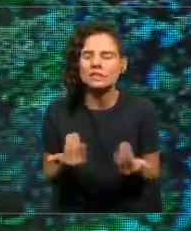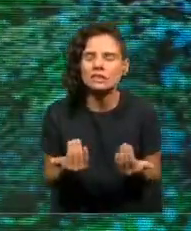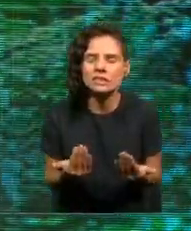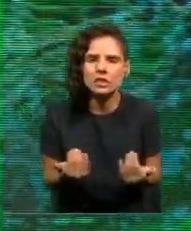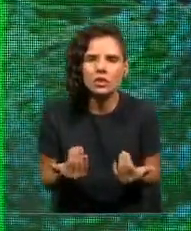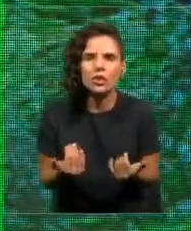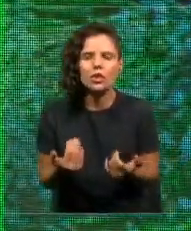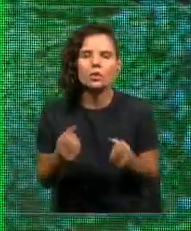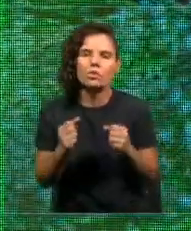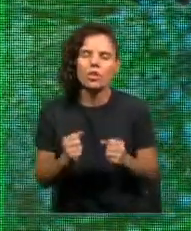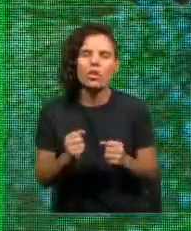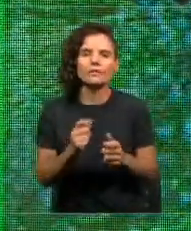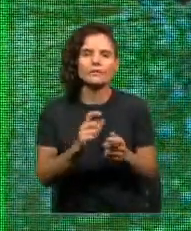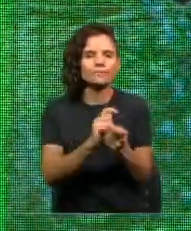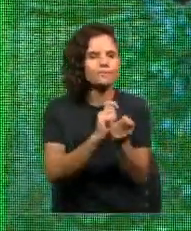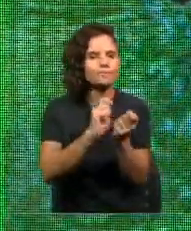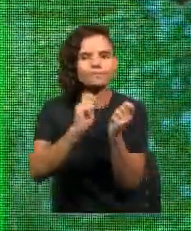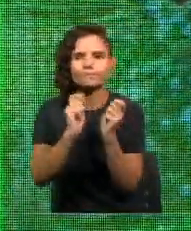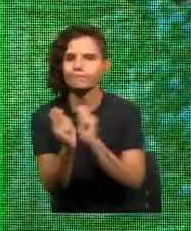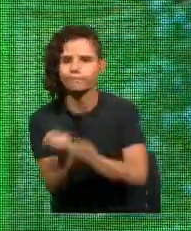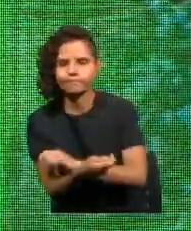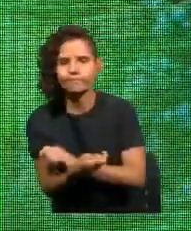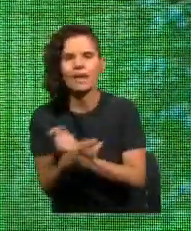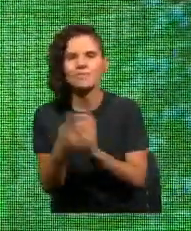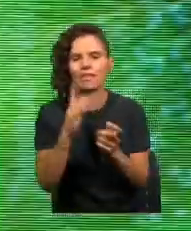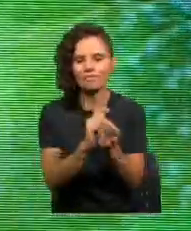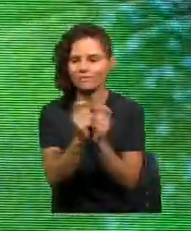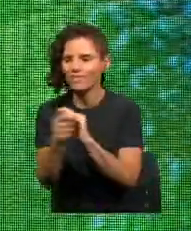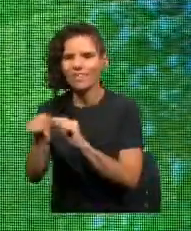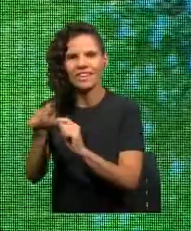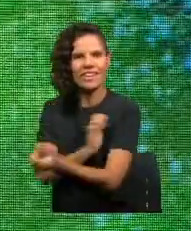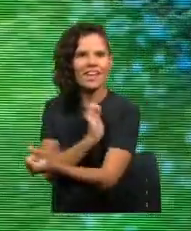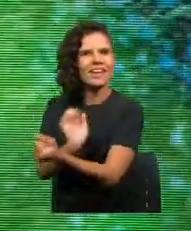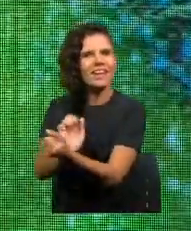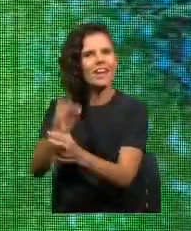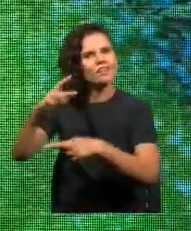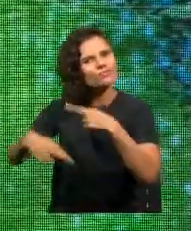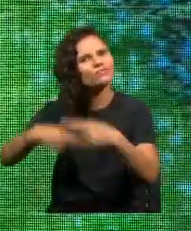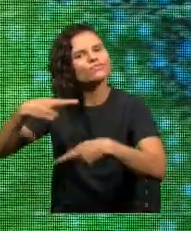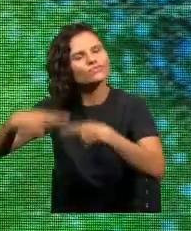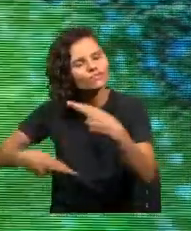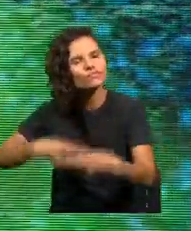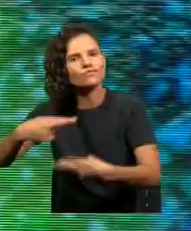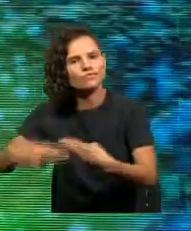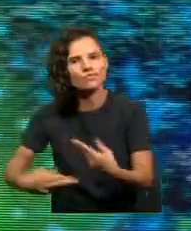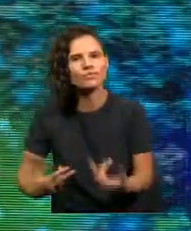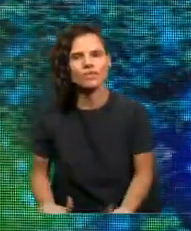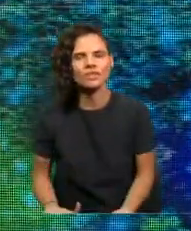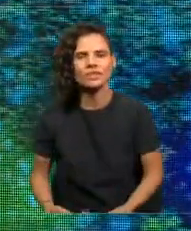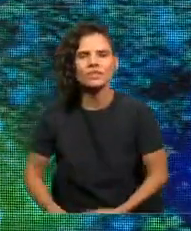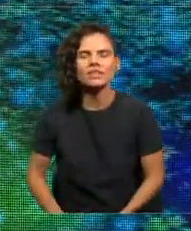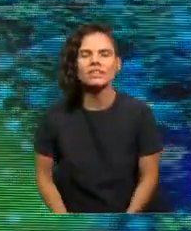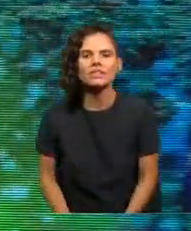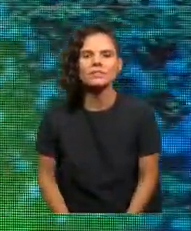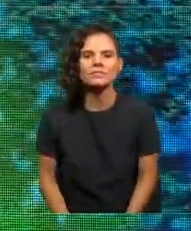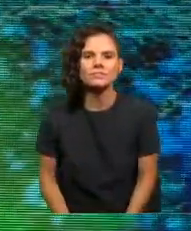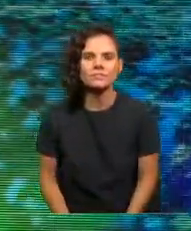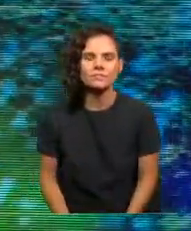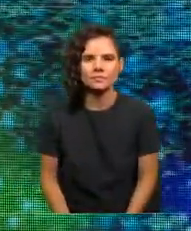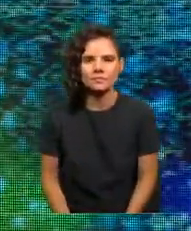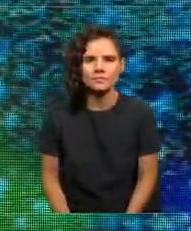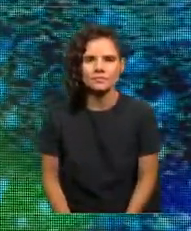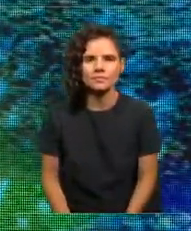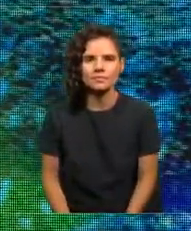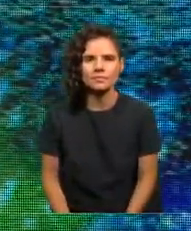transición, que se dice, hacia una energía renovable. Es imprescindible abandono de la